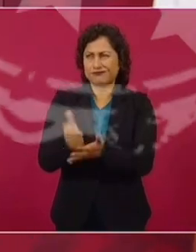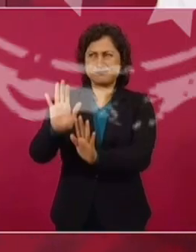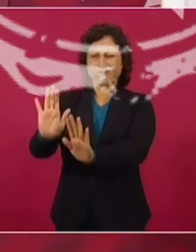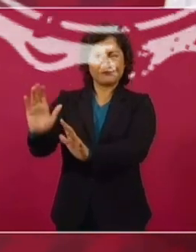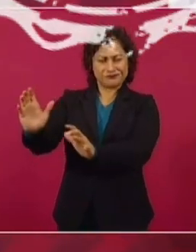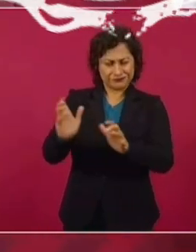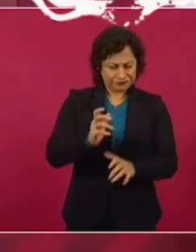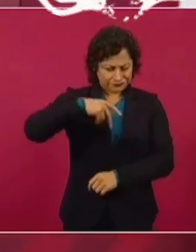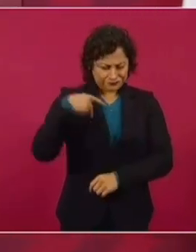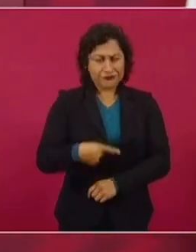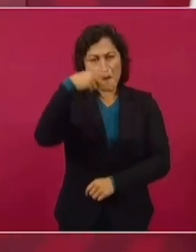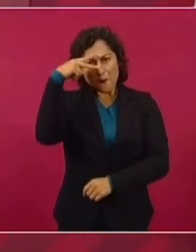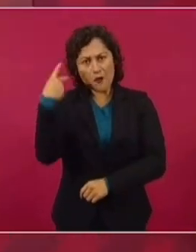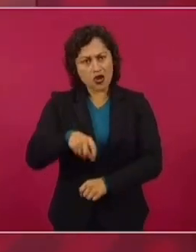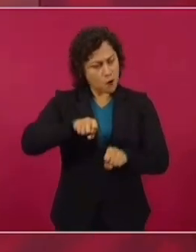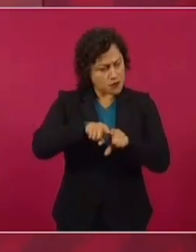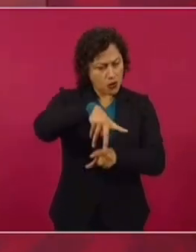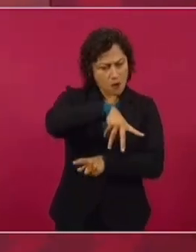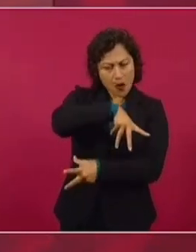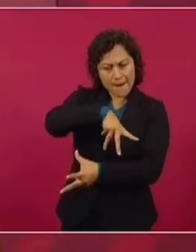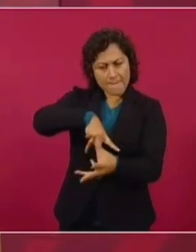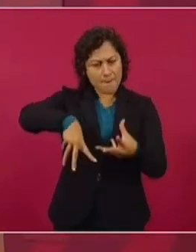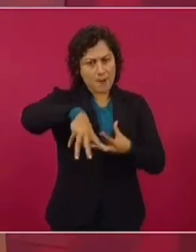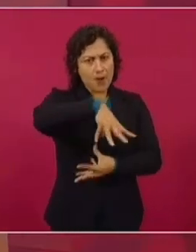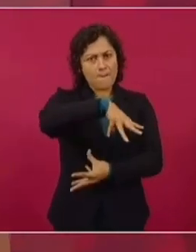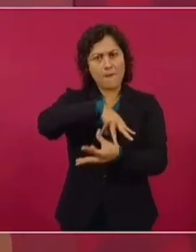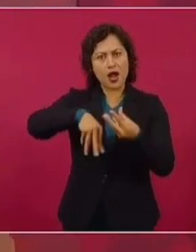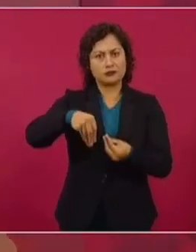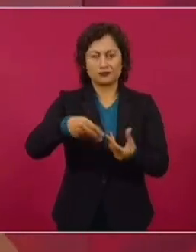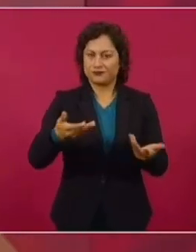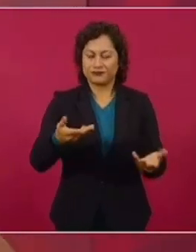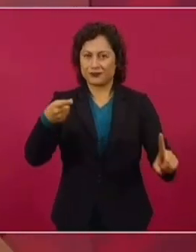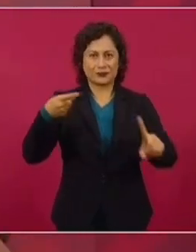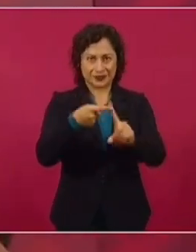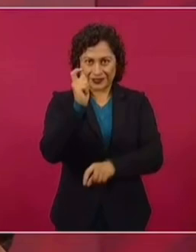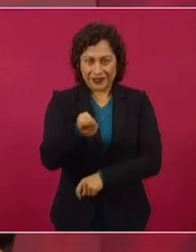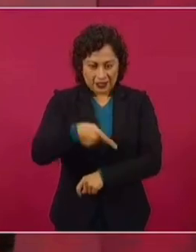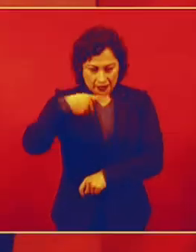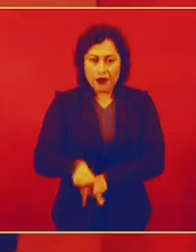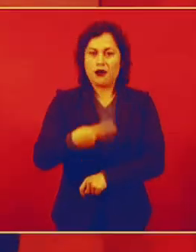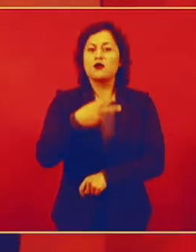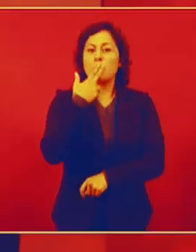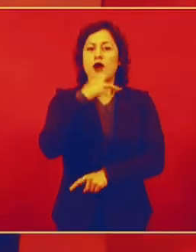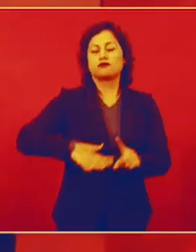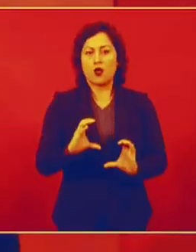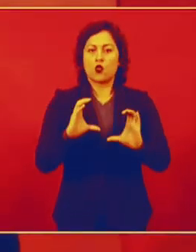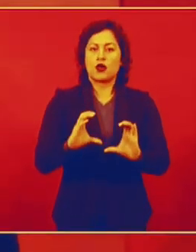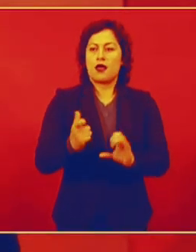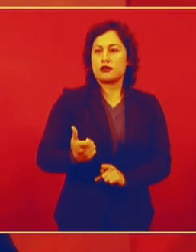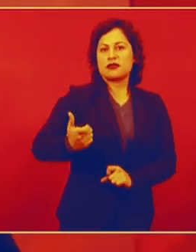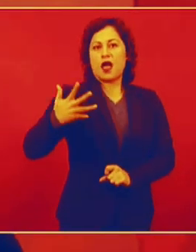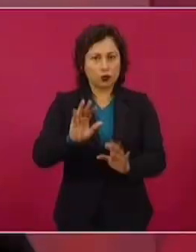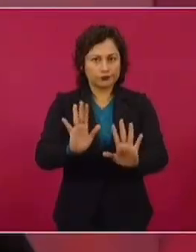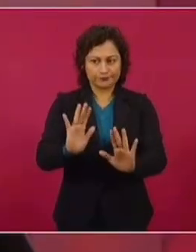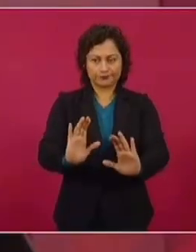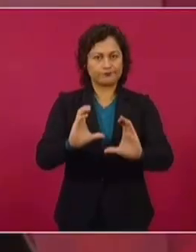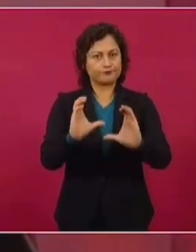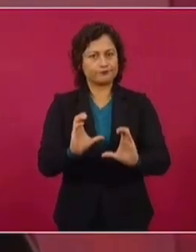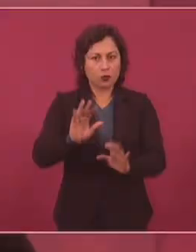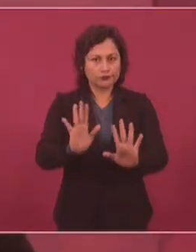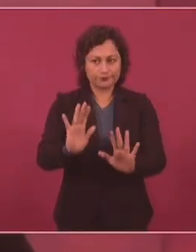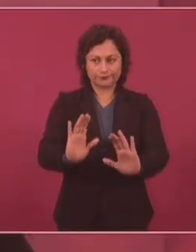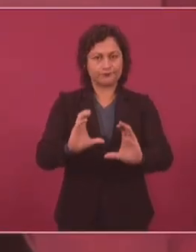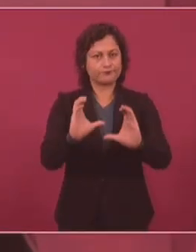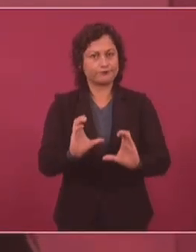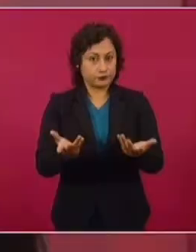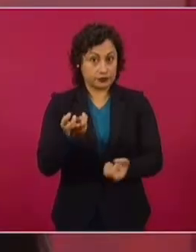Todo esto con un propósito básico, central, que es el que queremos seguir cumpliendo. Que no aumente el precio de los combustibles, en términos